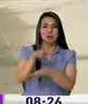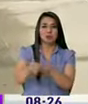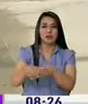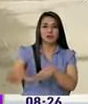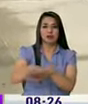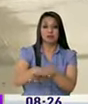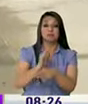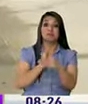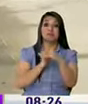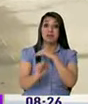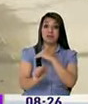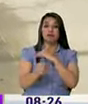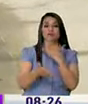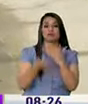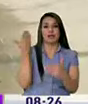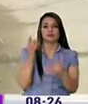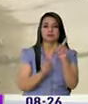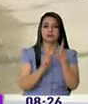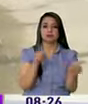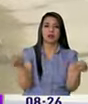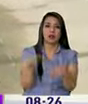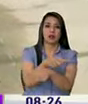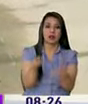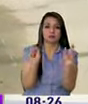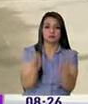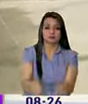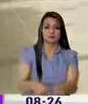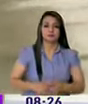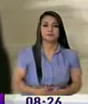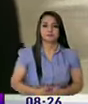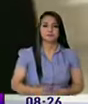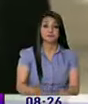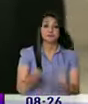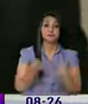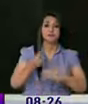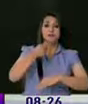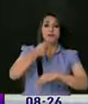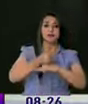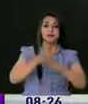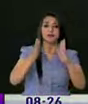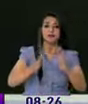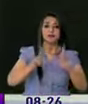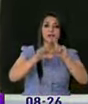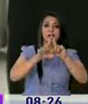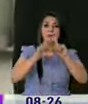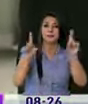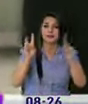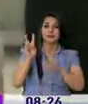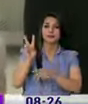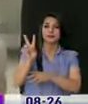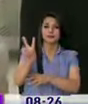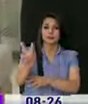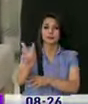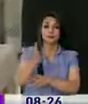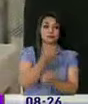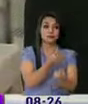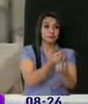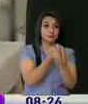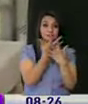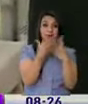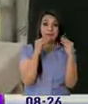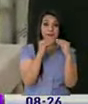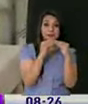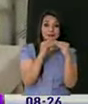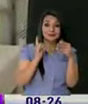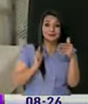Quito será mucho más fácil para la ciudadanía poder trasladarse. Vamos a hablar con el gerente de la empresa de pasajeros. Para que nos amplíe la